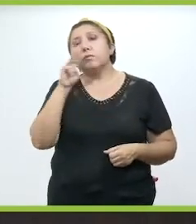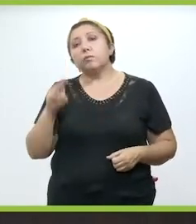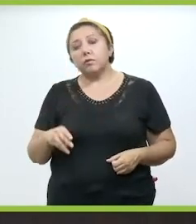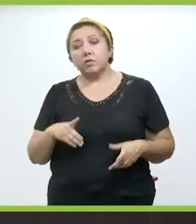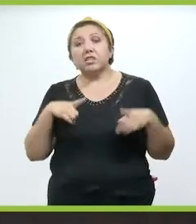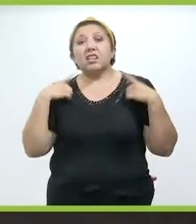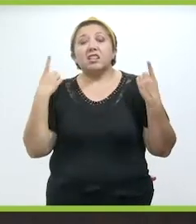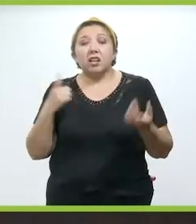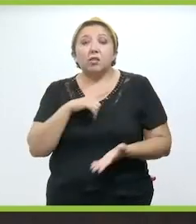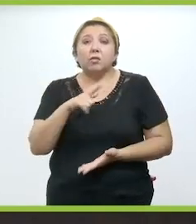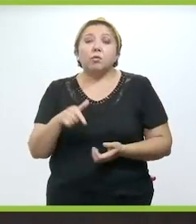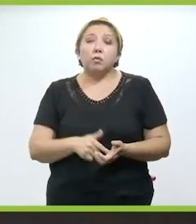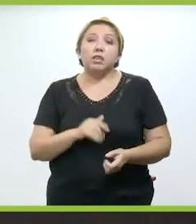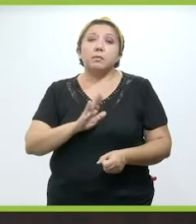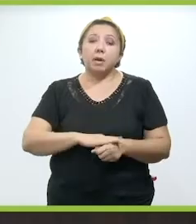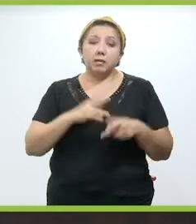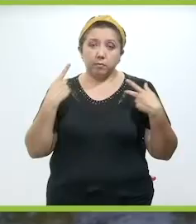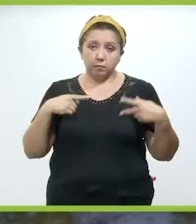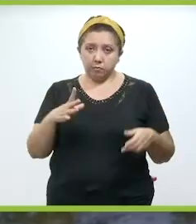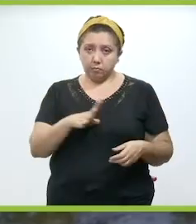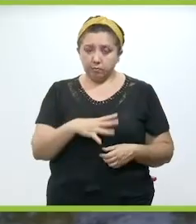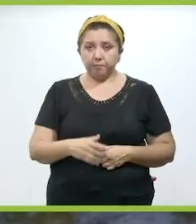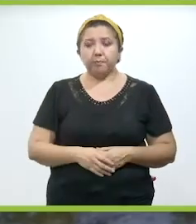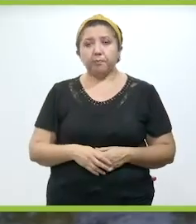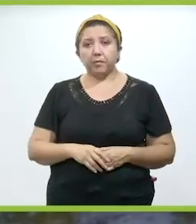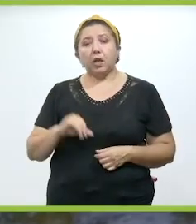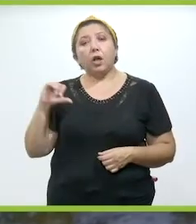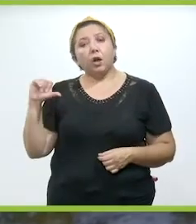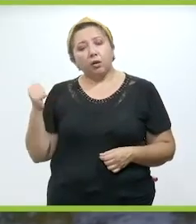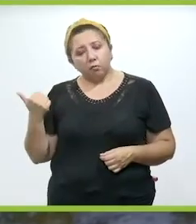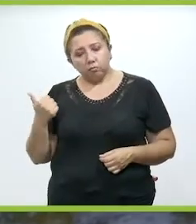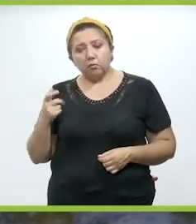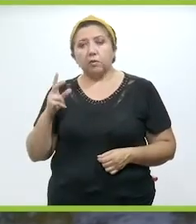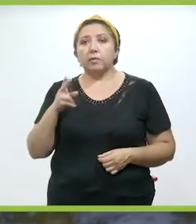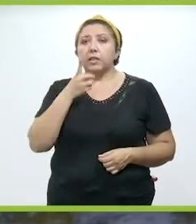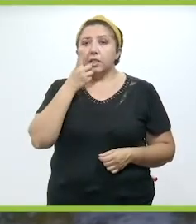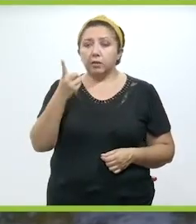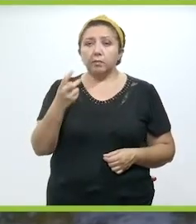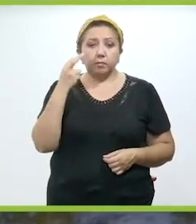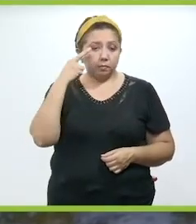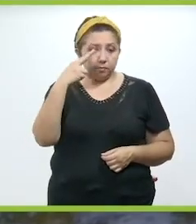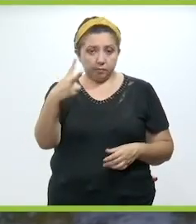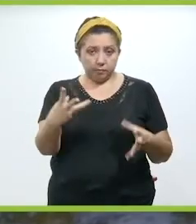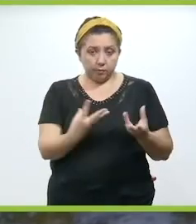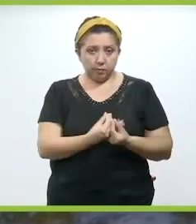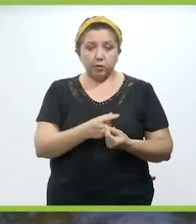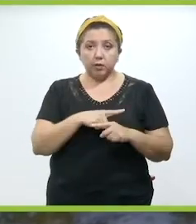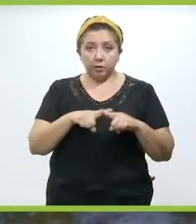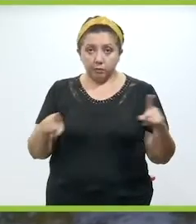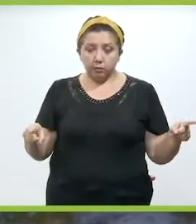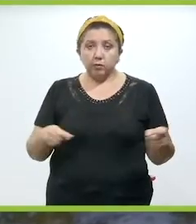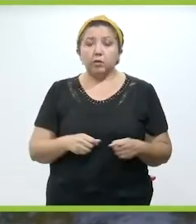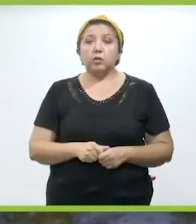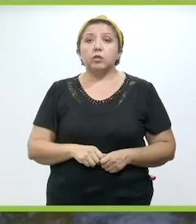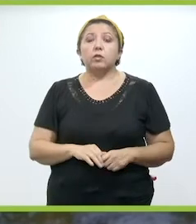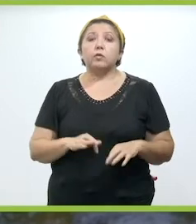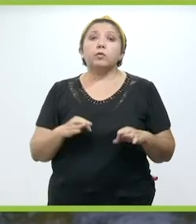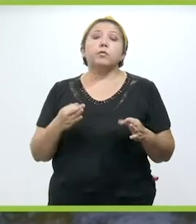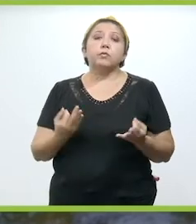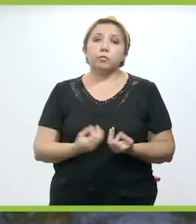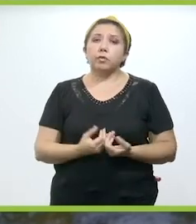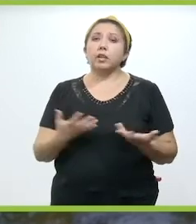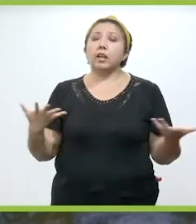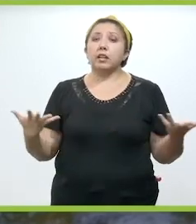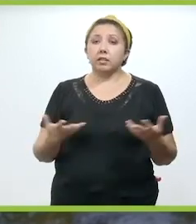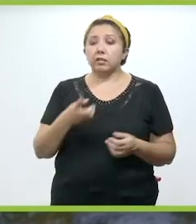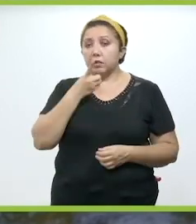se están dando en las zonas más pobladas. Por otra parte, gobernador, también hemos sido testigos de las diferentes manifestaciones